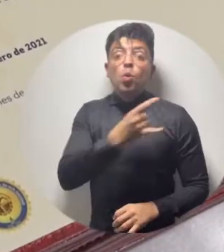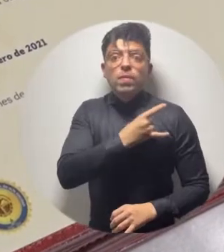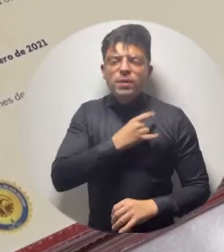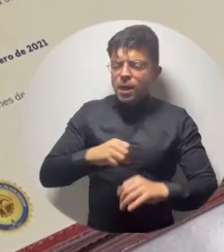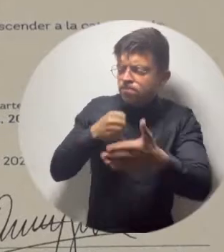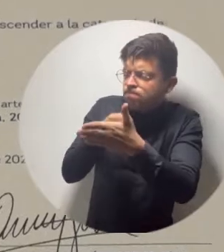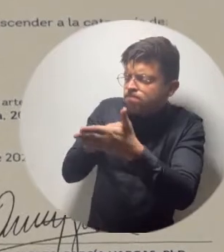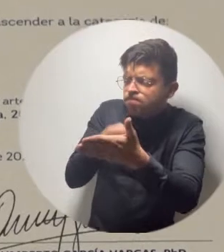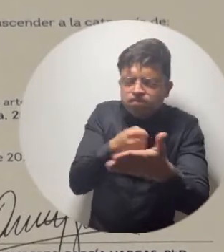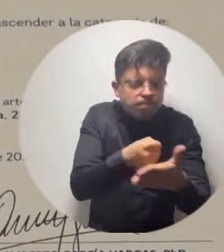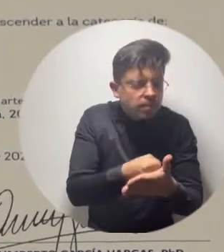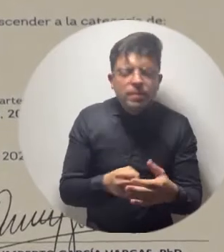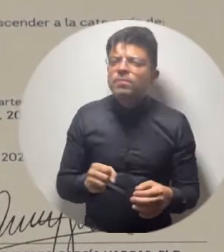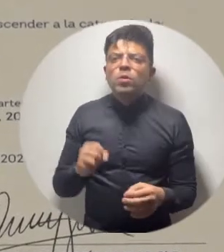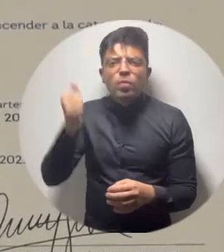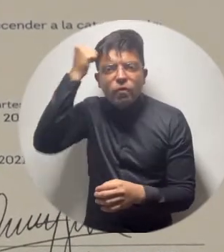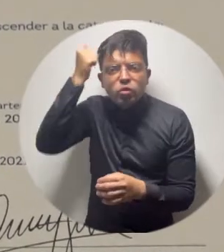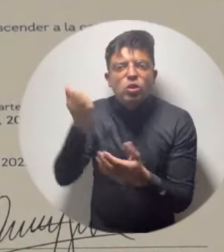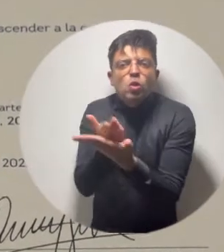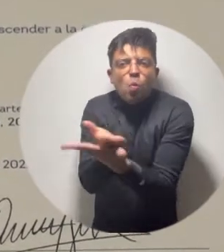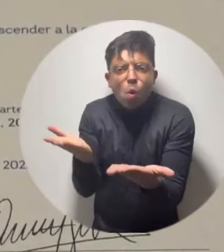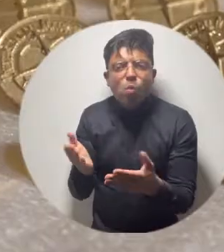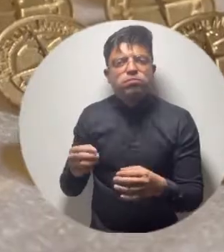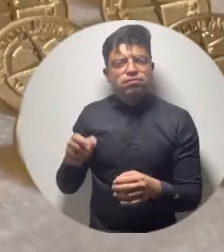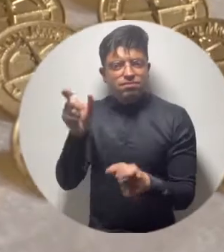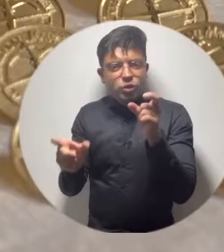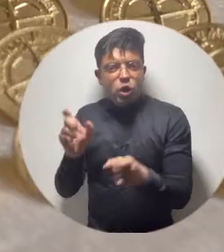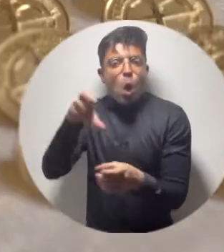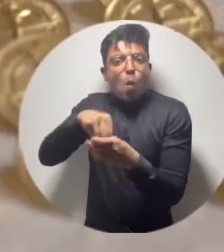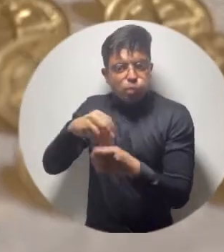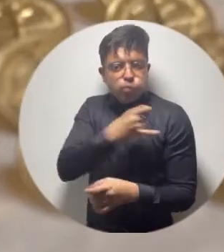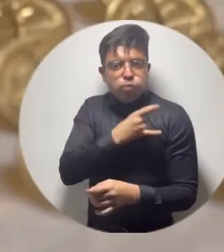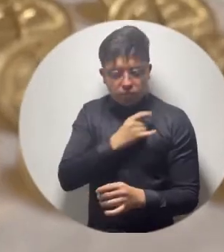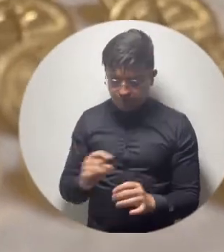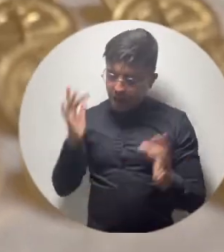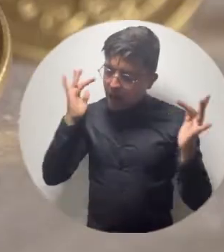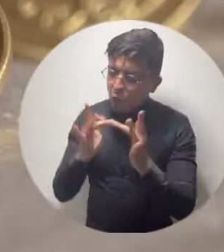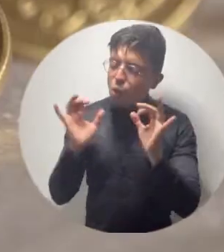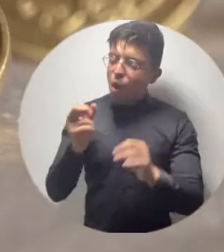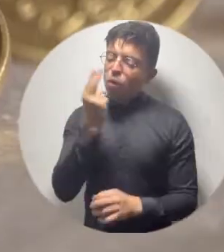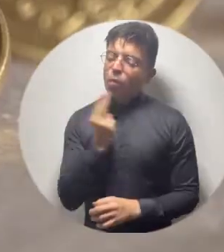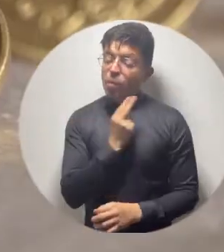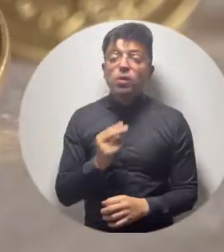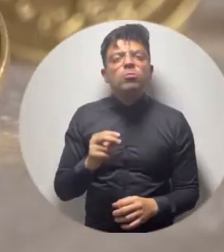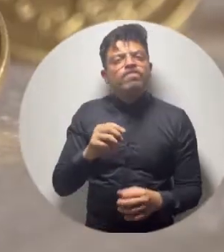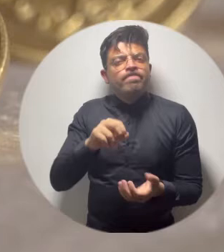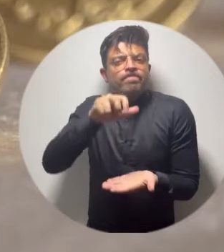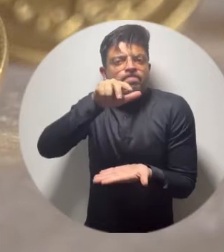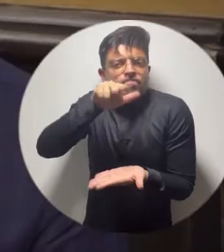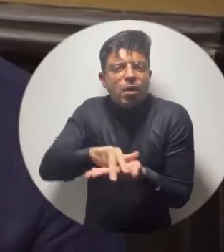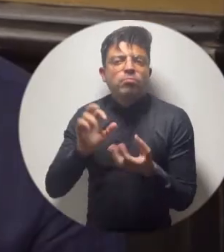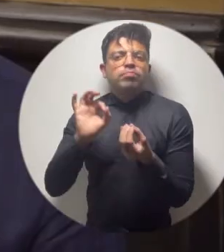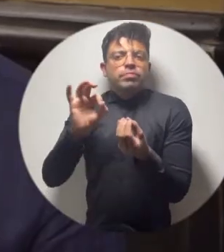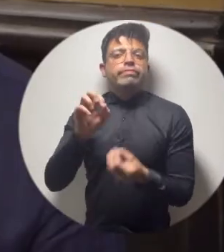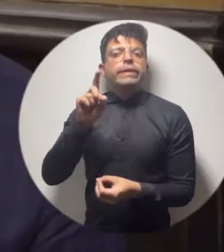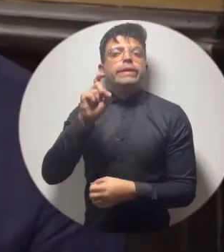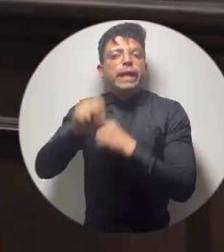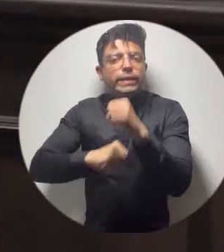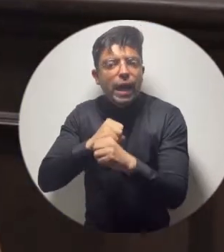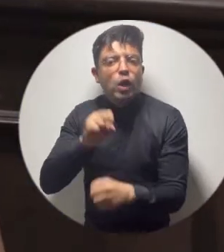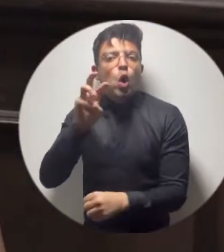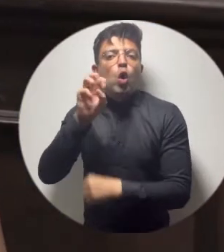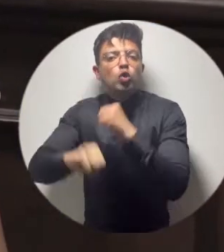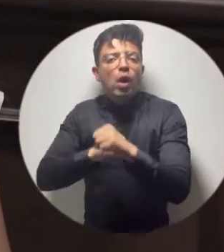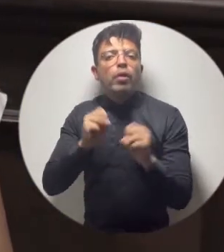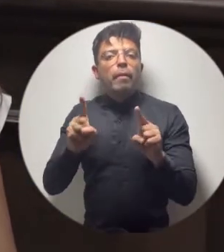universidad tiene que procurar que cada vez nuestros profesores, nuestros funcionarios, nuestros empleados, que vengan con ellos, de nada sirve reacreditar por 6, por 8, por